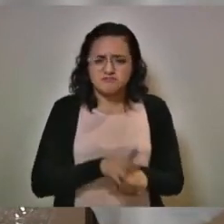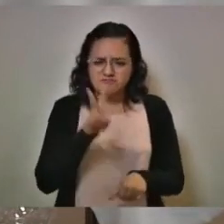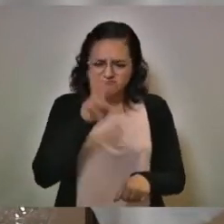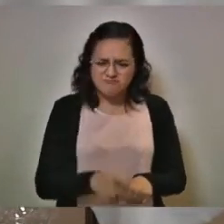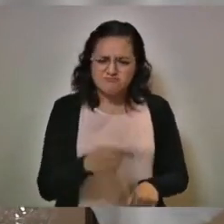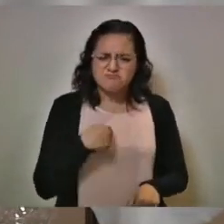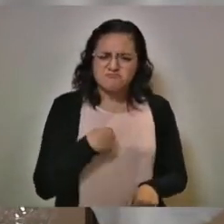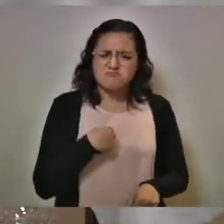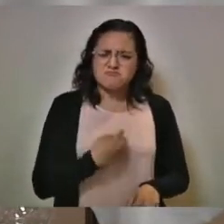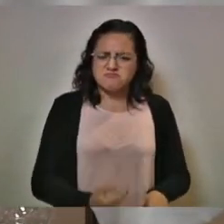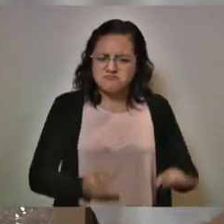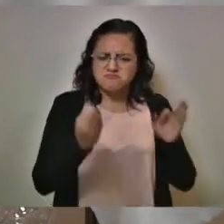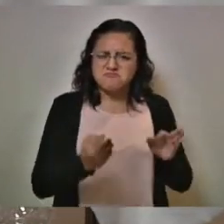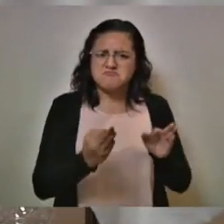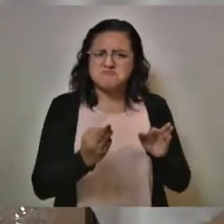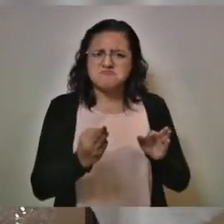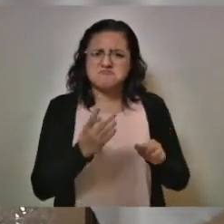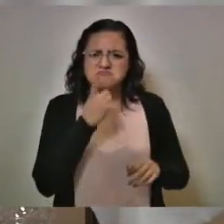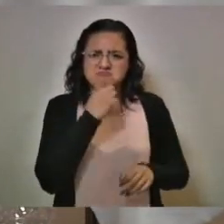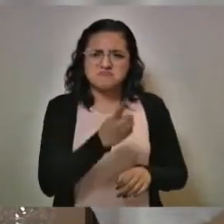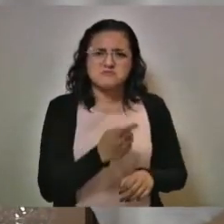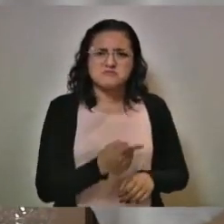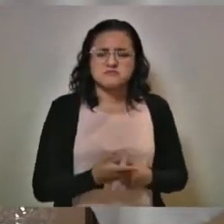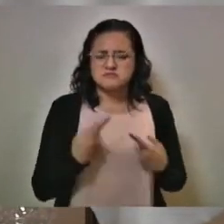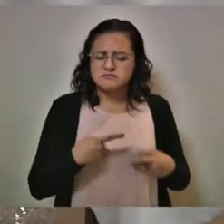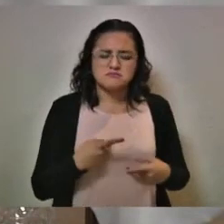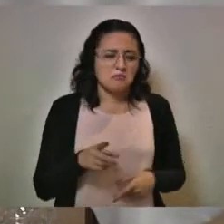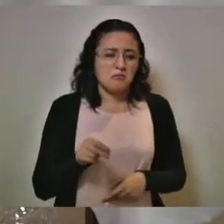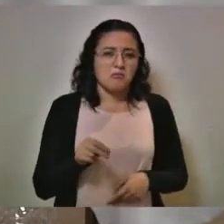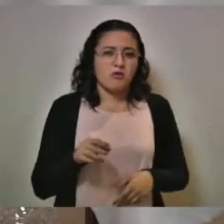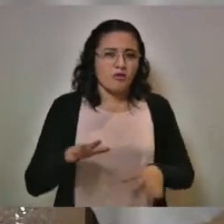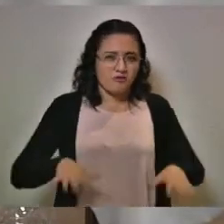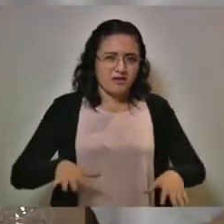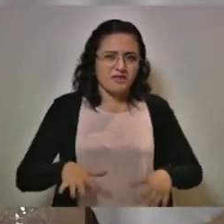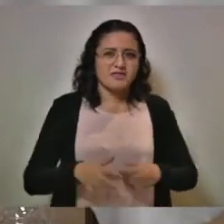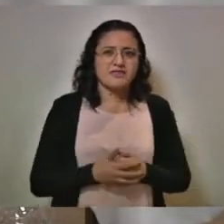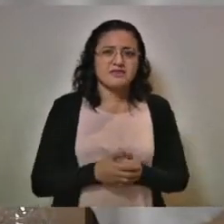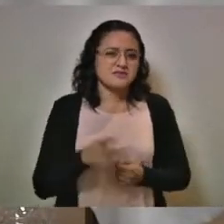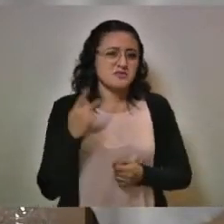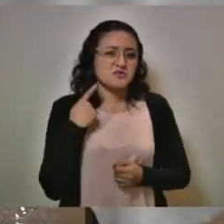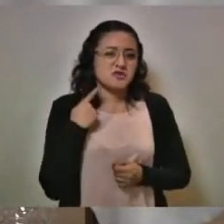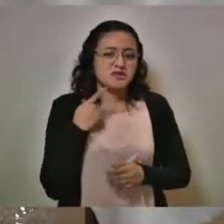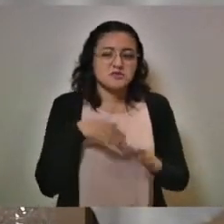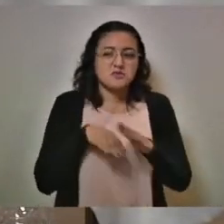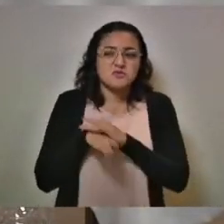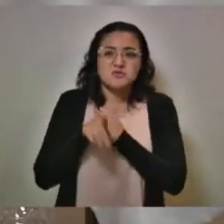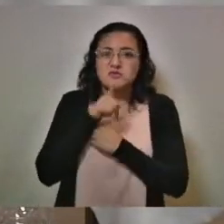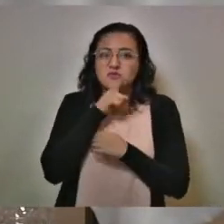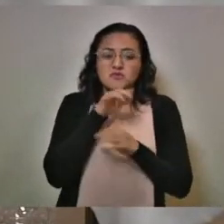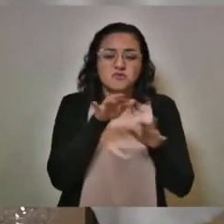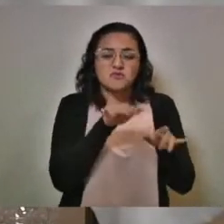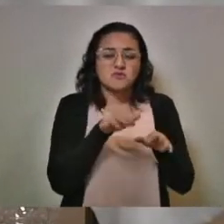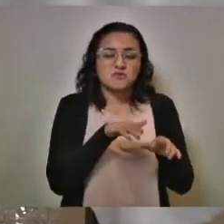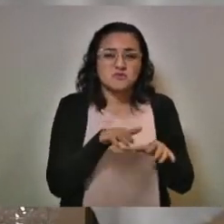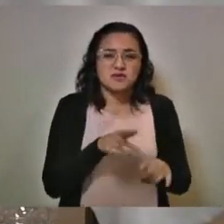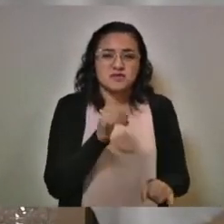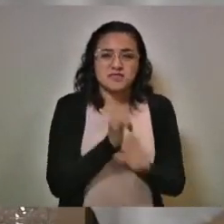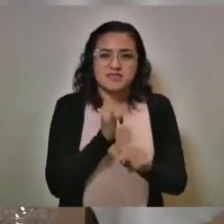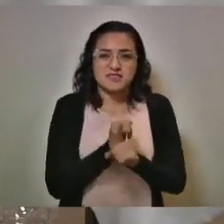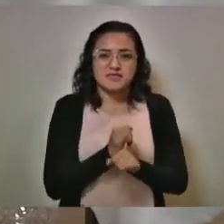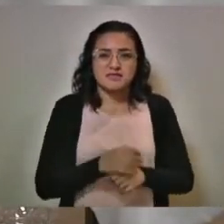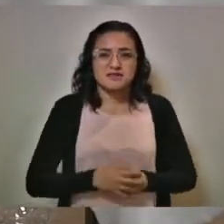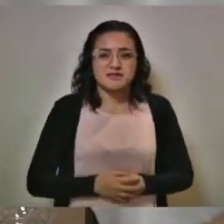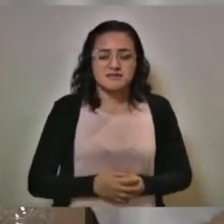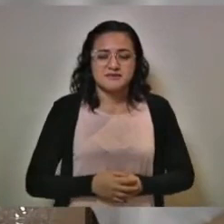tomar una acción, frente a la gente, son políticos por internet. Ahí por